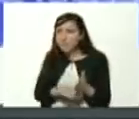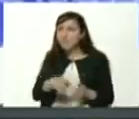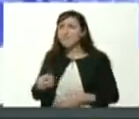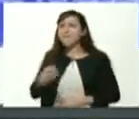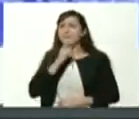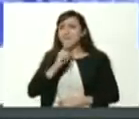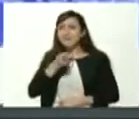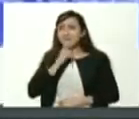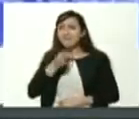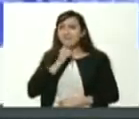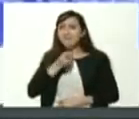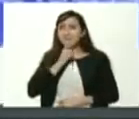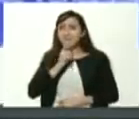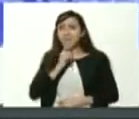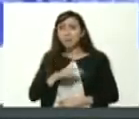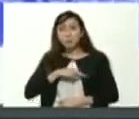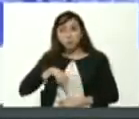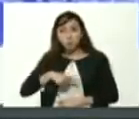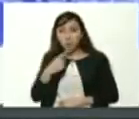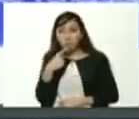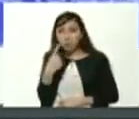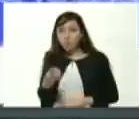hemos dicho